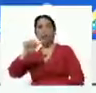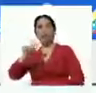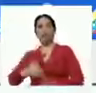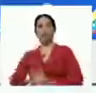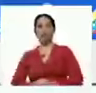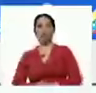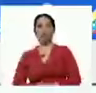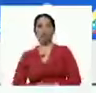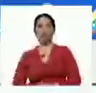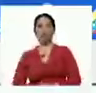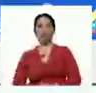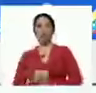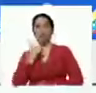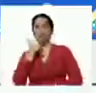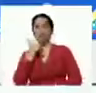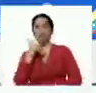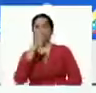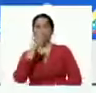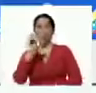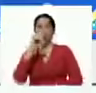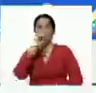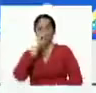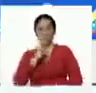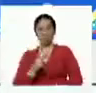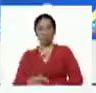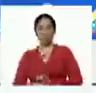de casi 40 años de edad,